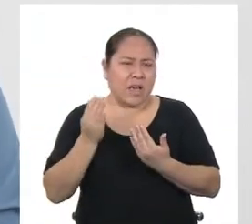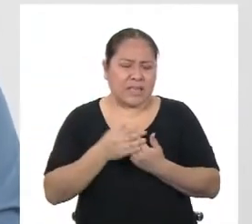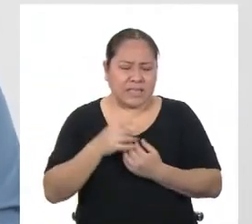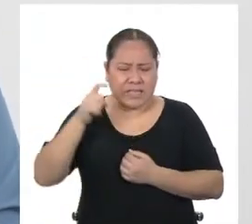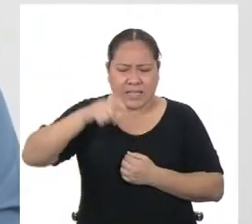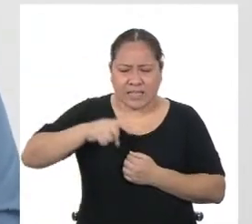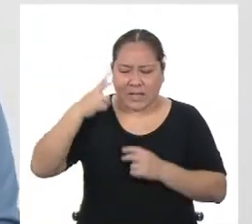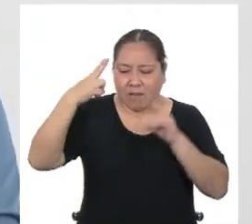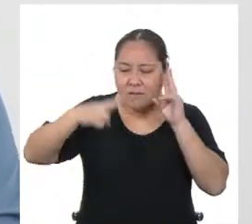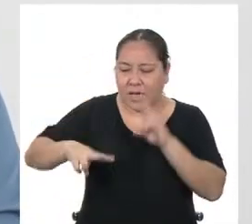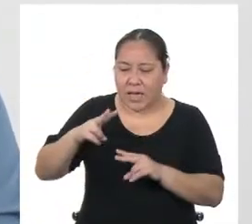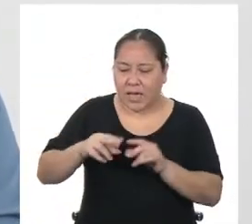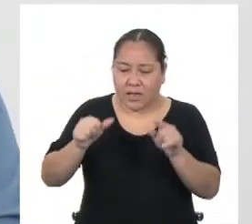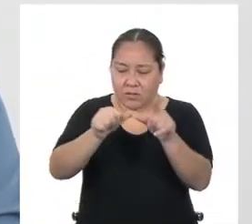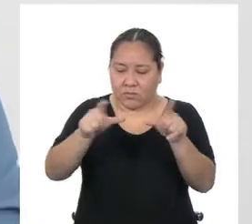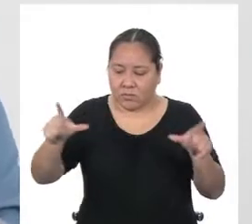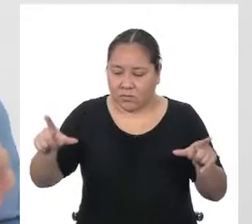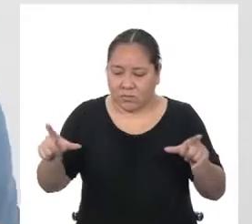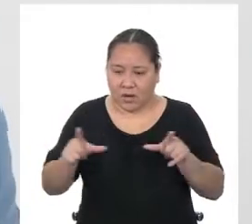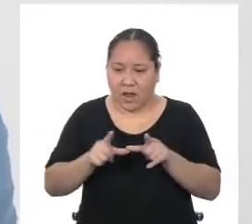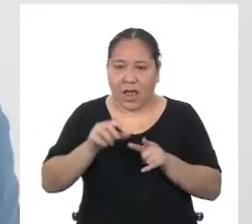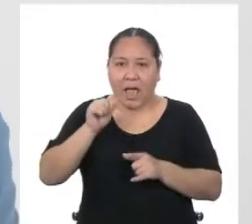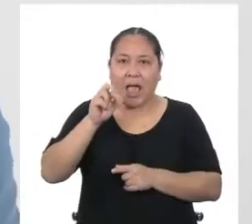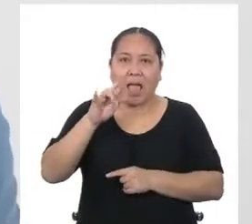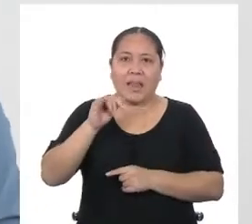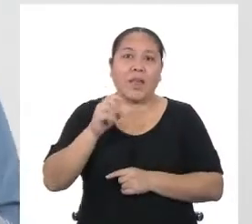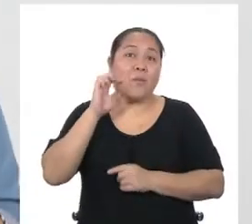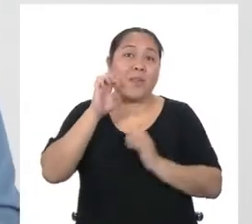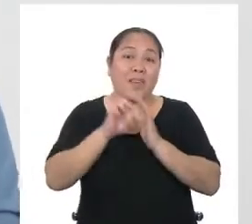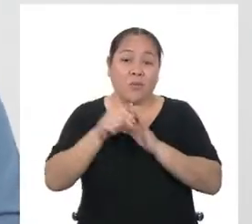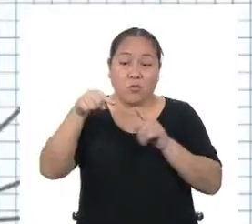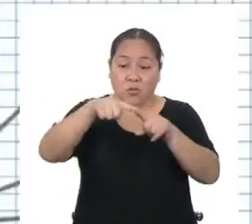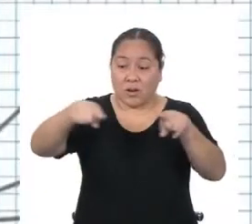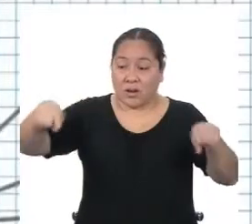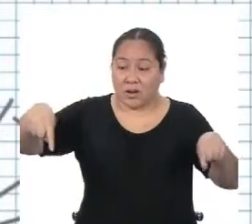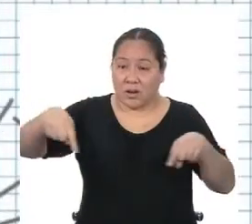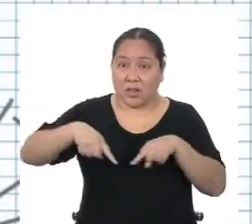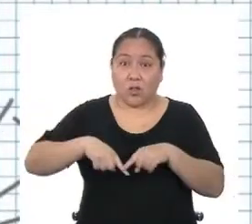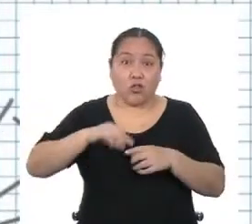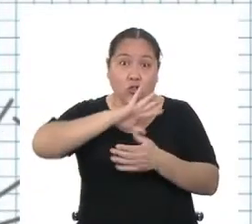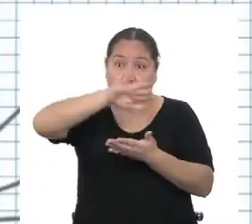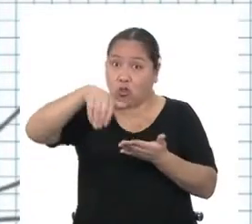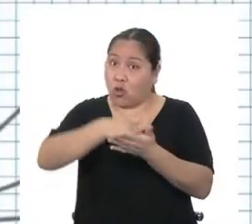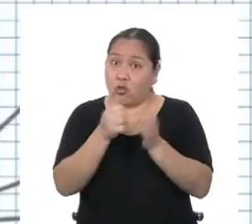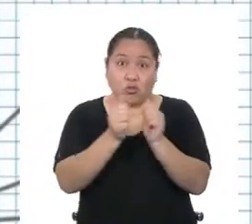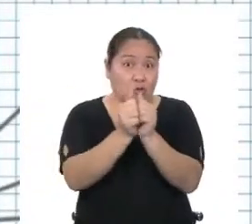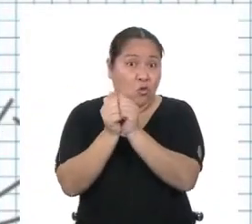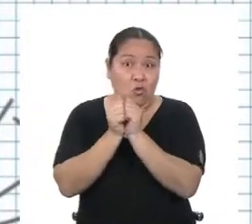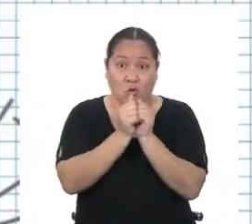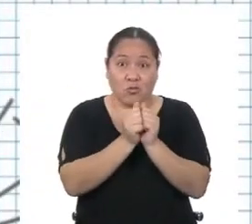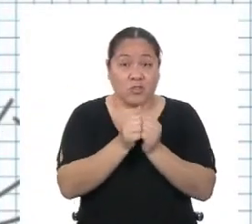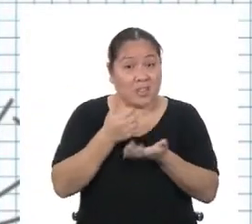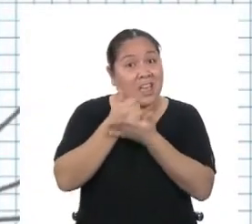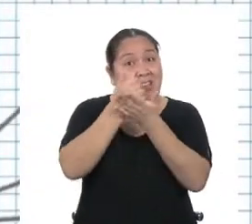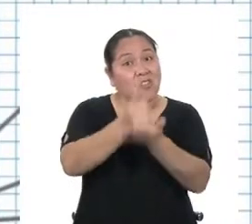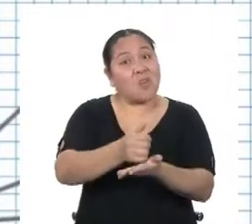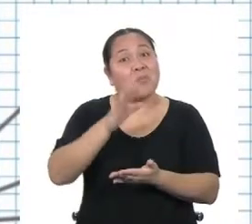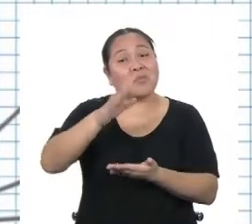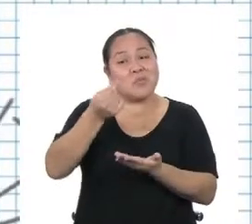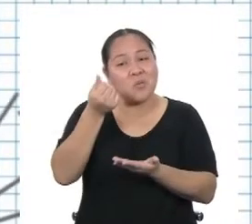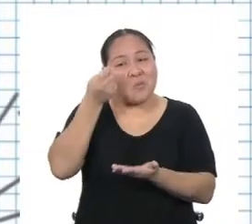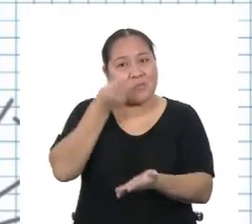de una figura geométrica. En este caso, un rectángulo. Podemos hacerlo todas y todos juntos y te ayudamos con tu